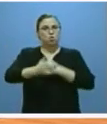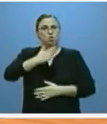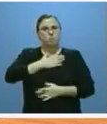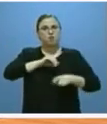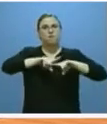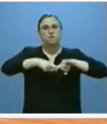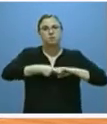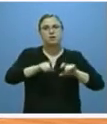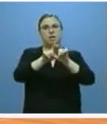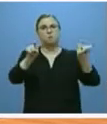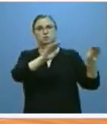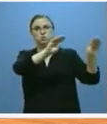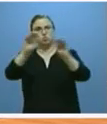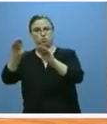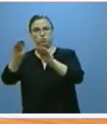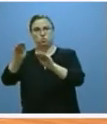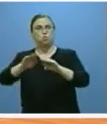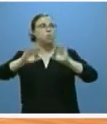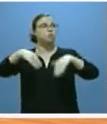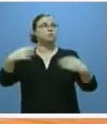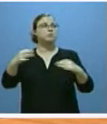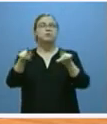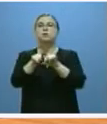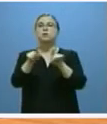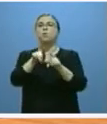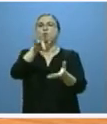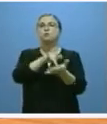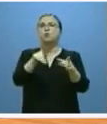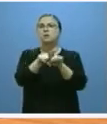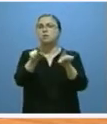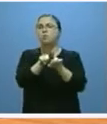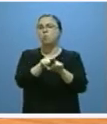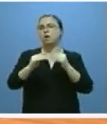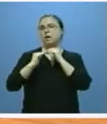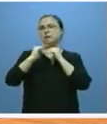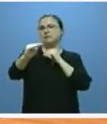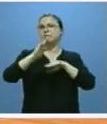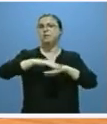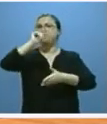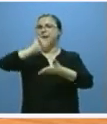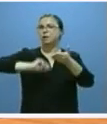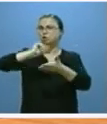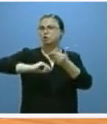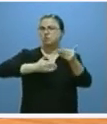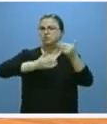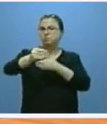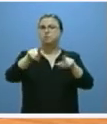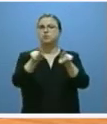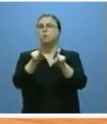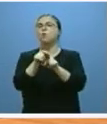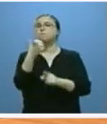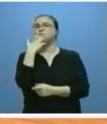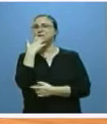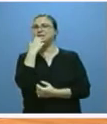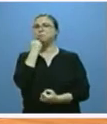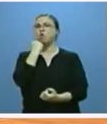familias y de las empresas. Por último, es también muy conveniente lograr una estabilidad de contratos a largo plazo entre las eléctricas y